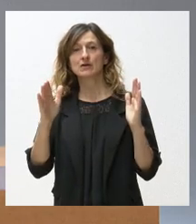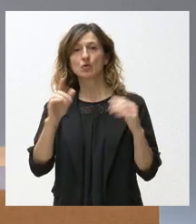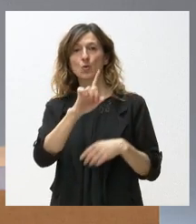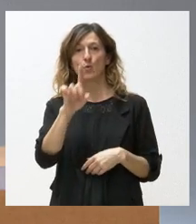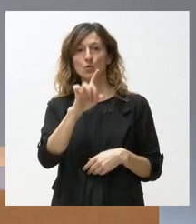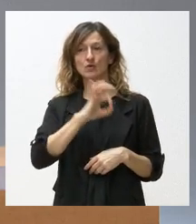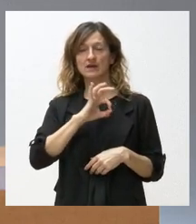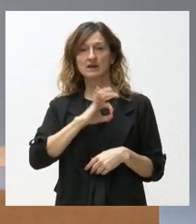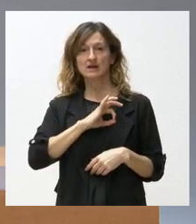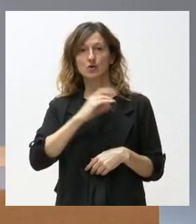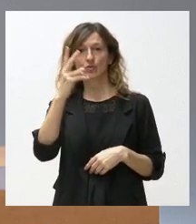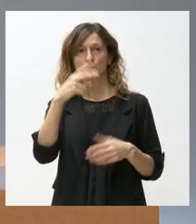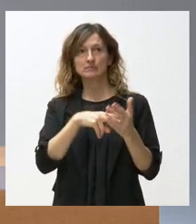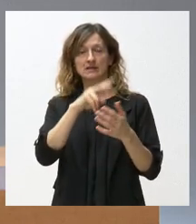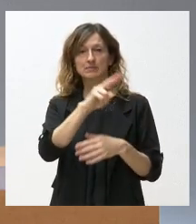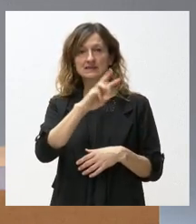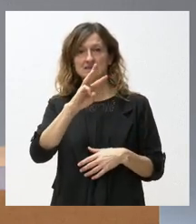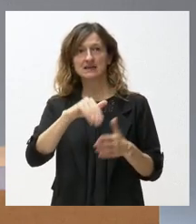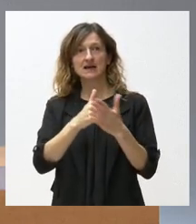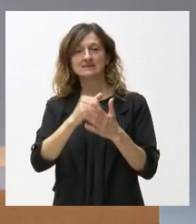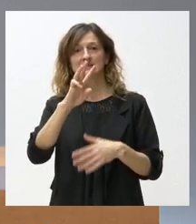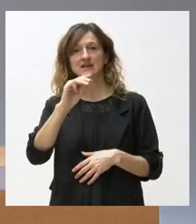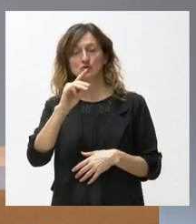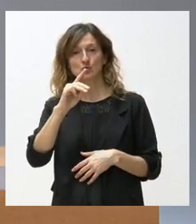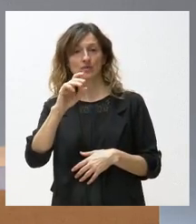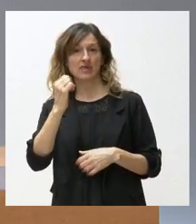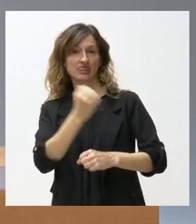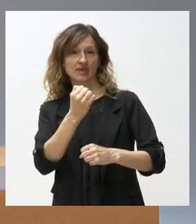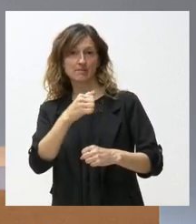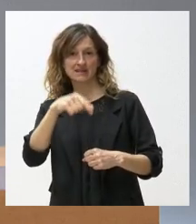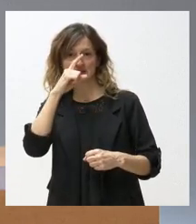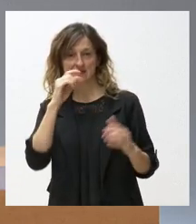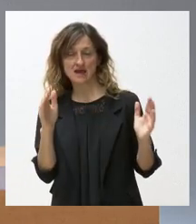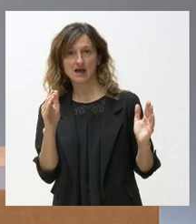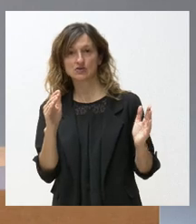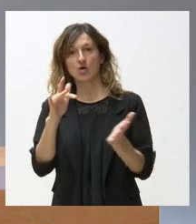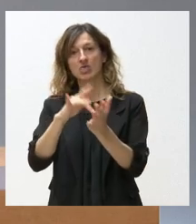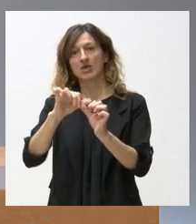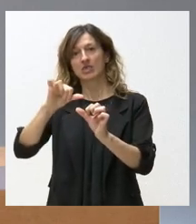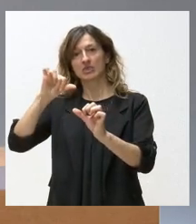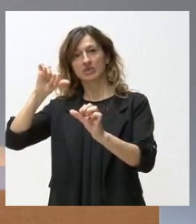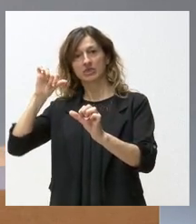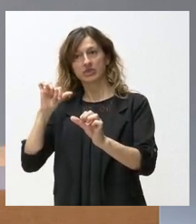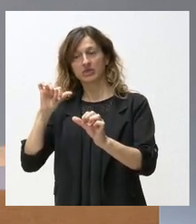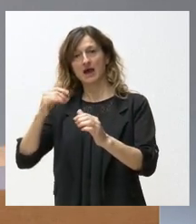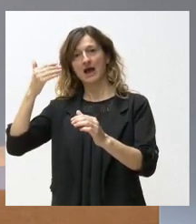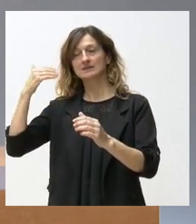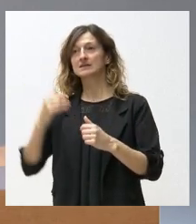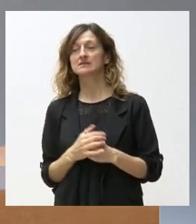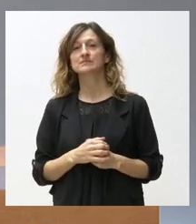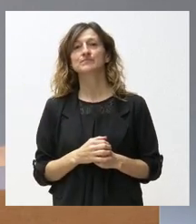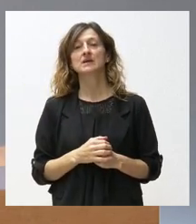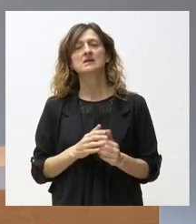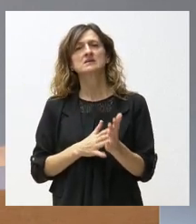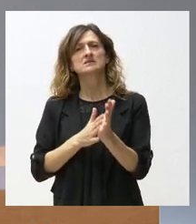de enero de 2023 y el 31 de diciembre de 2024, es decir, tiene carácter retroactivo a 2023 y con esto